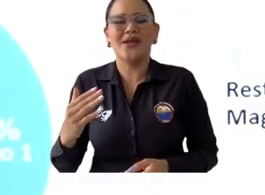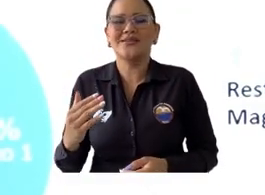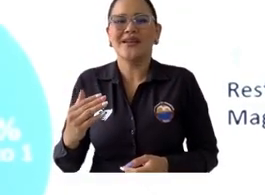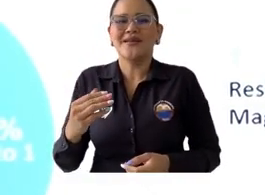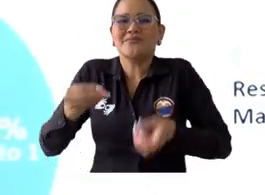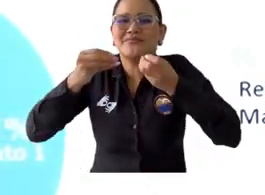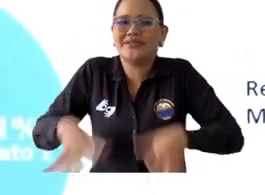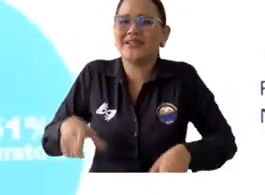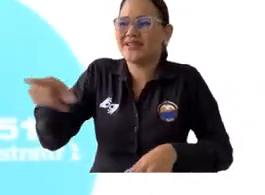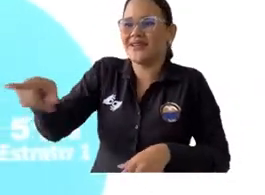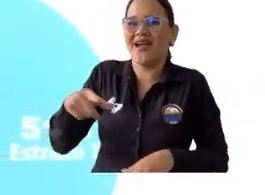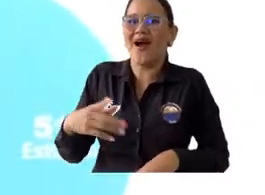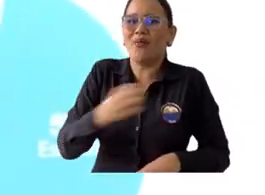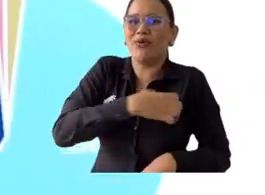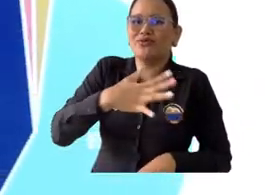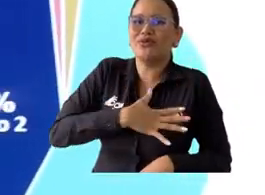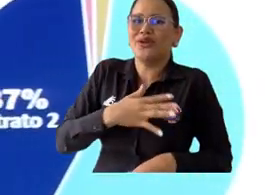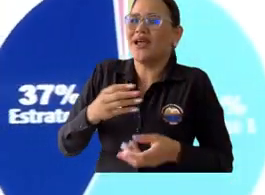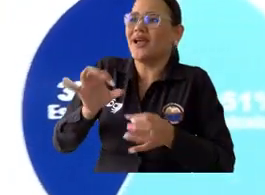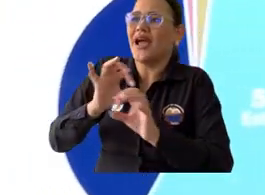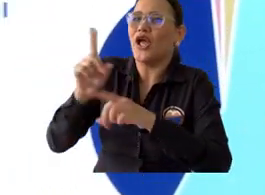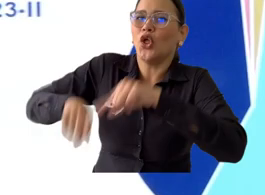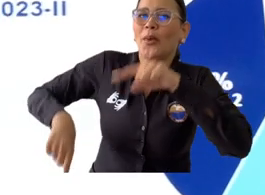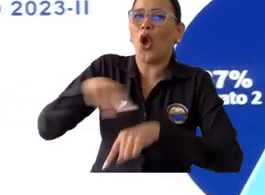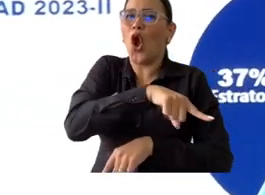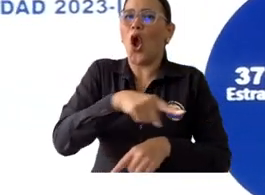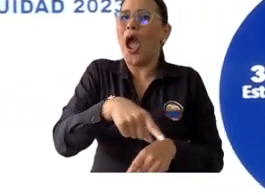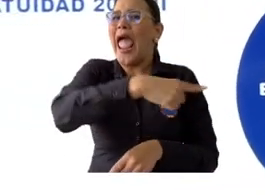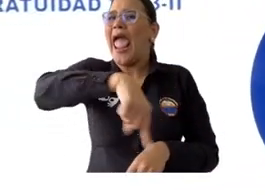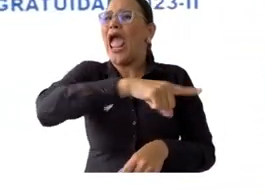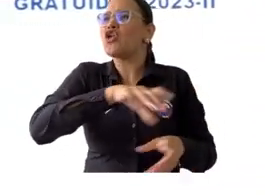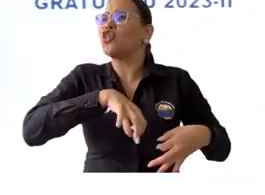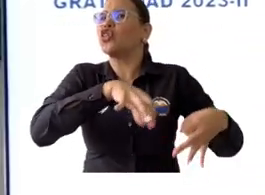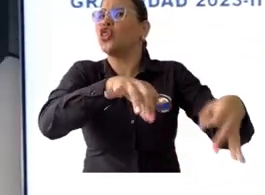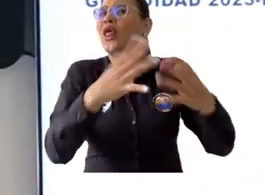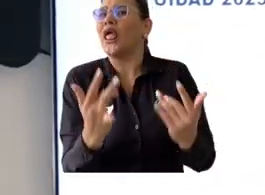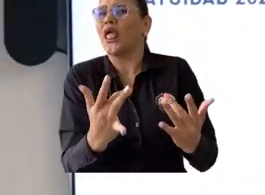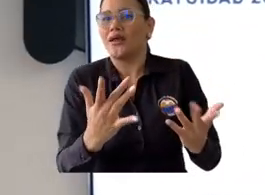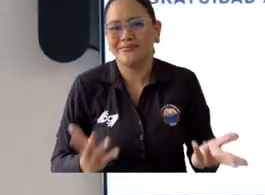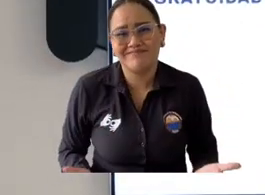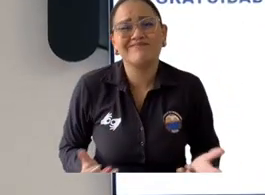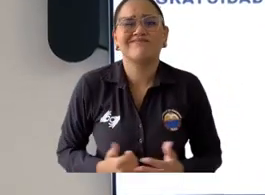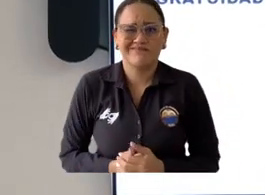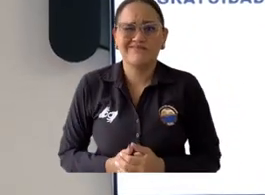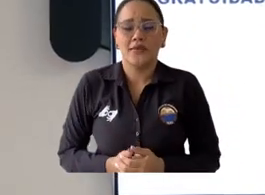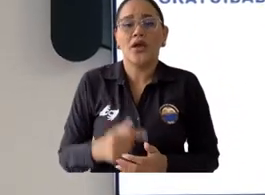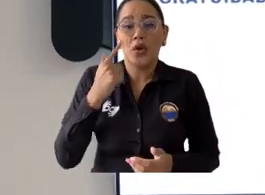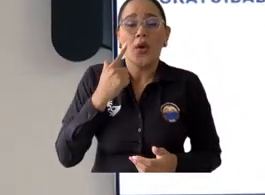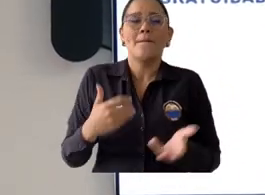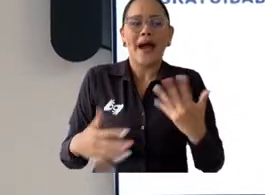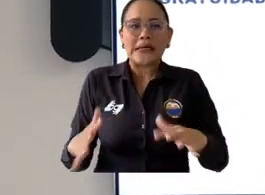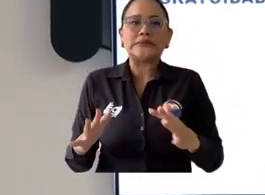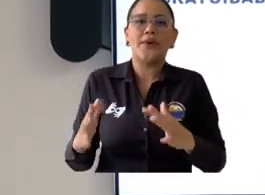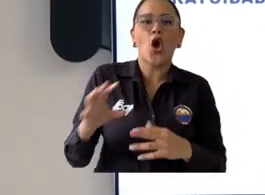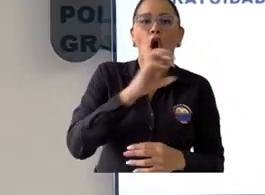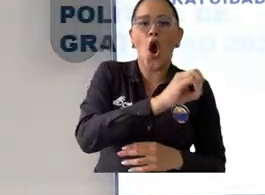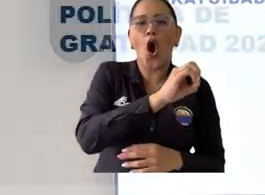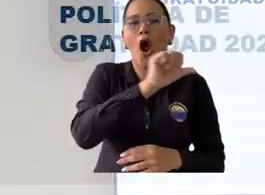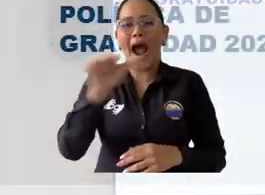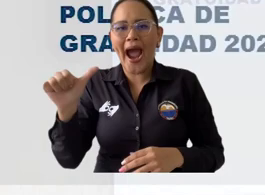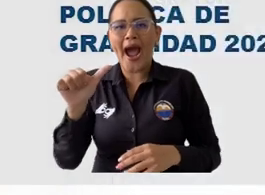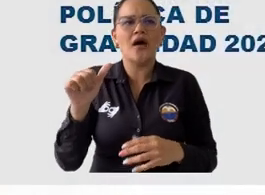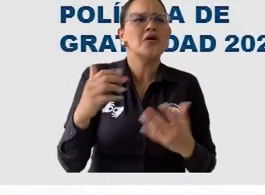obviamente hay una dispersión geográfica, hay un número de mujeres y de hombres más o menos similar, 932 mujeres,